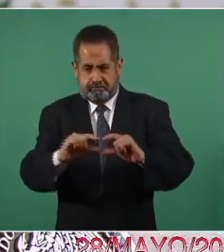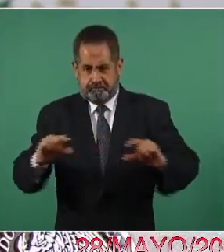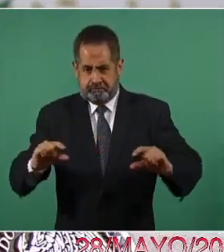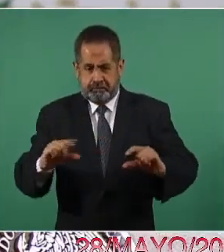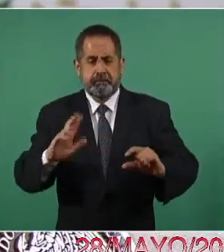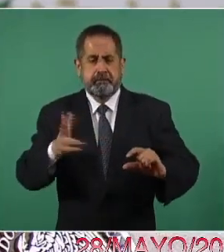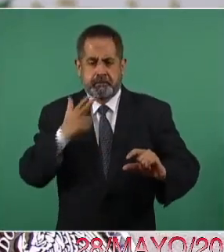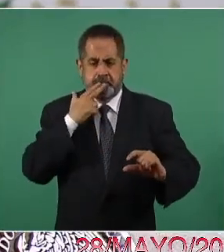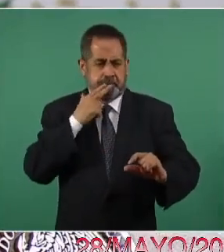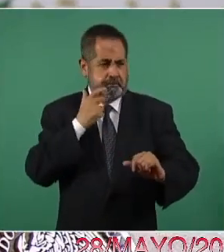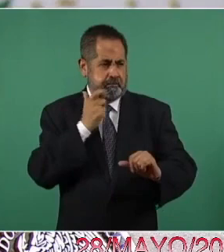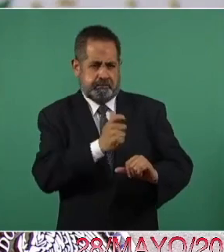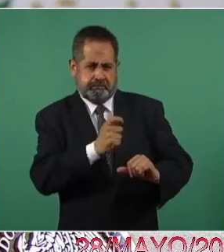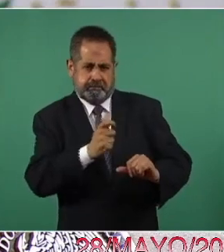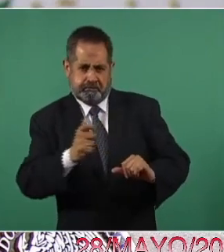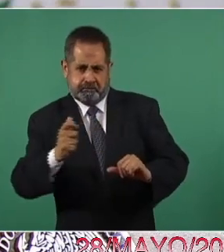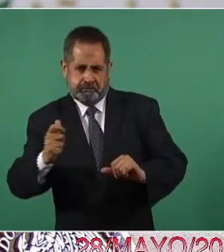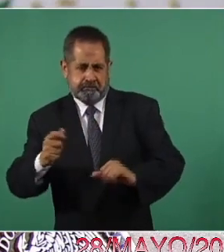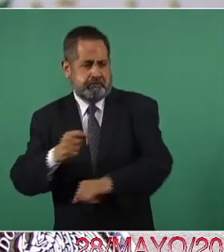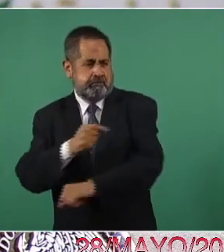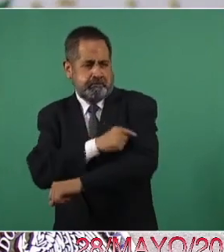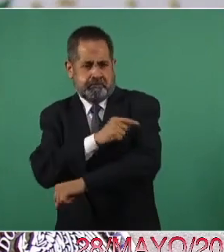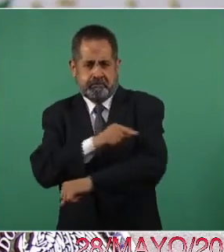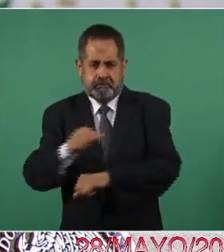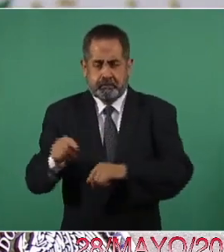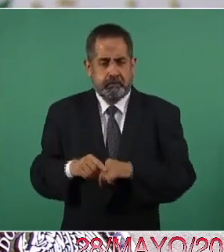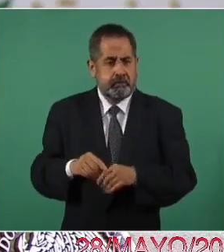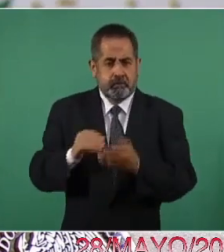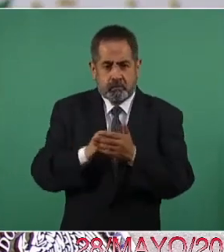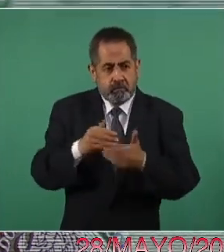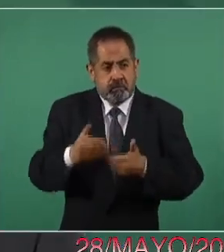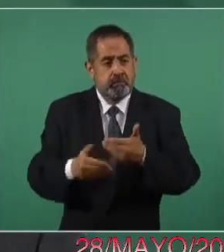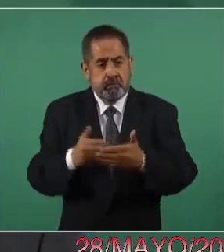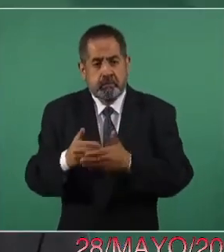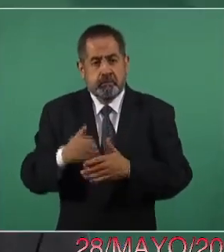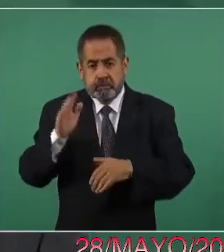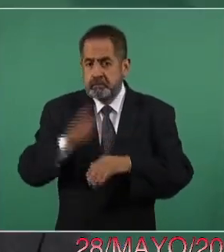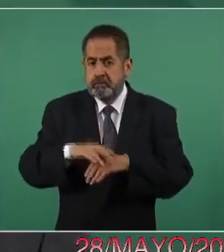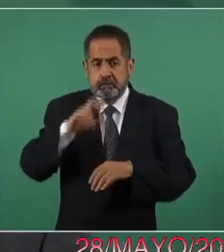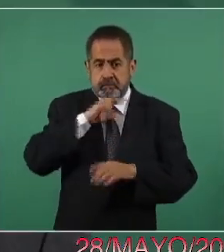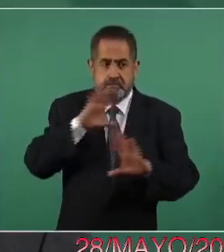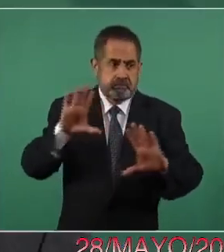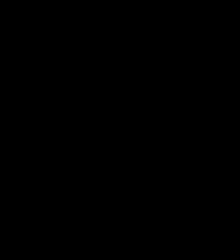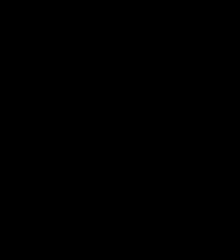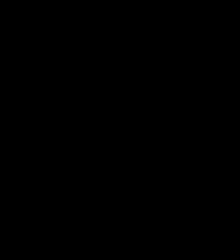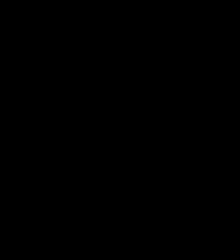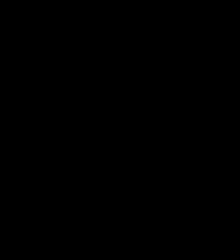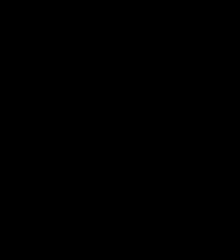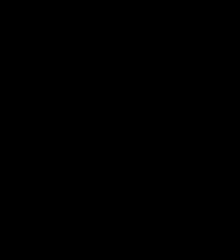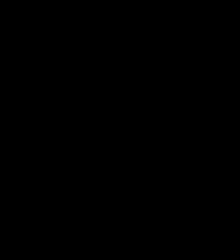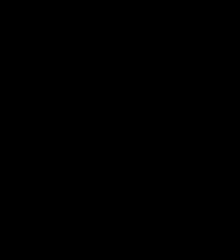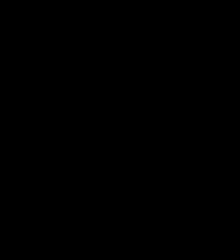utilizadas y cada vez se puede ver que se mantiene o aumenta la velocidad de la vacunación.